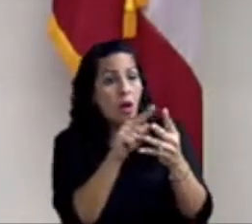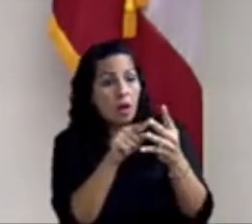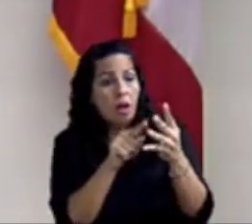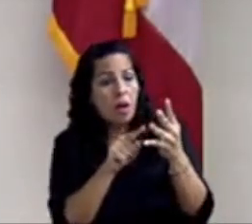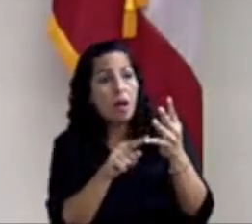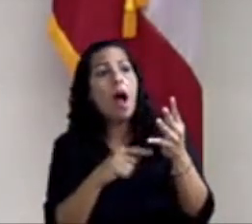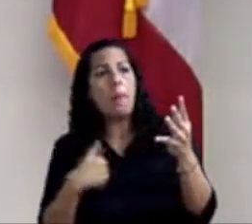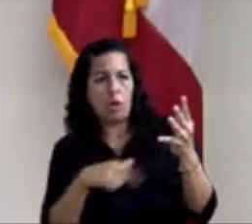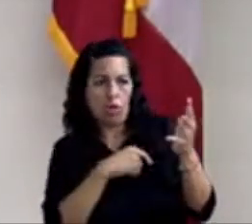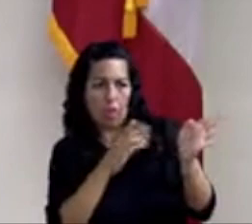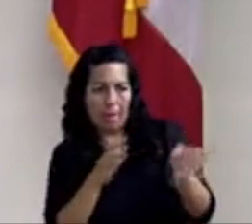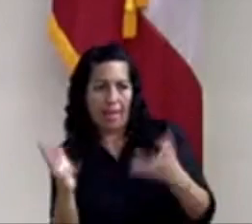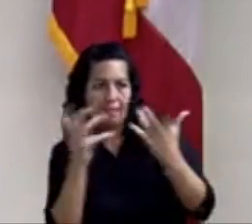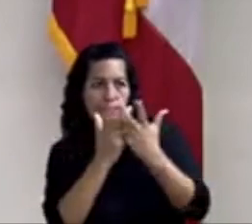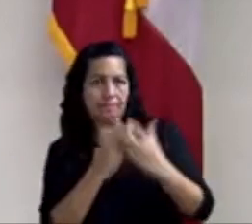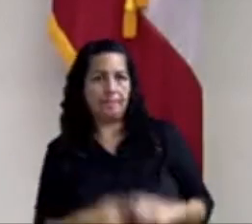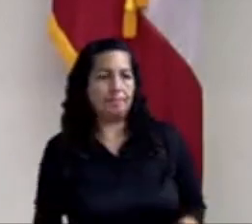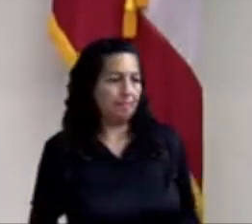que nosotros hacemos los planes.